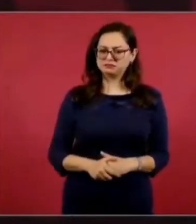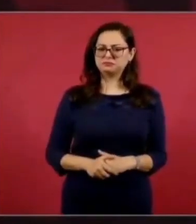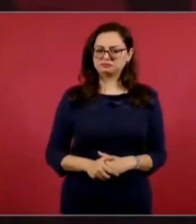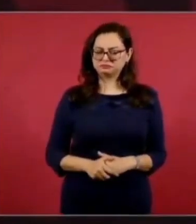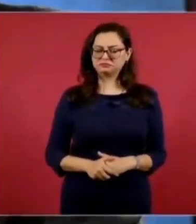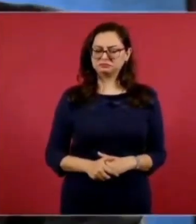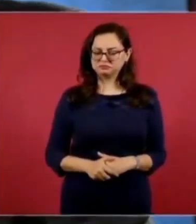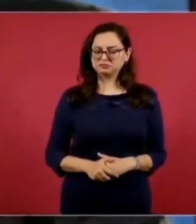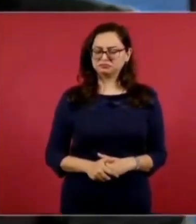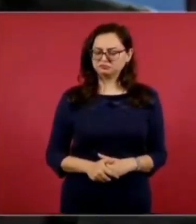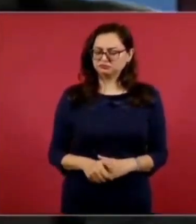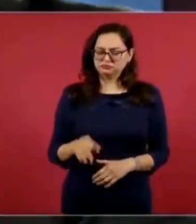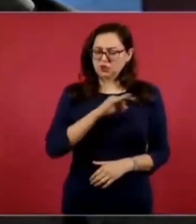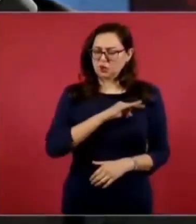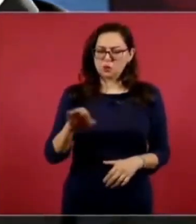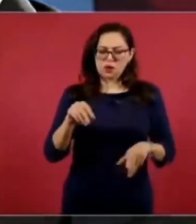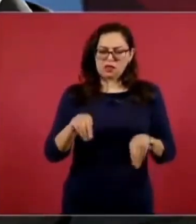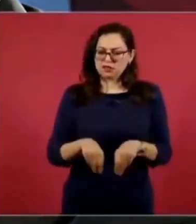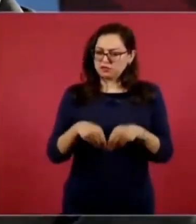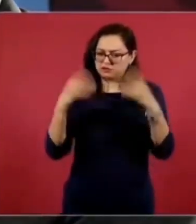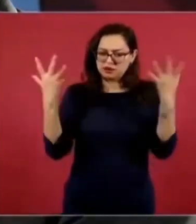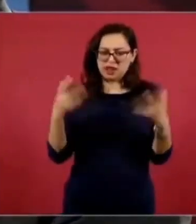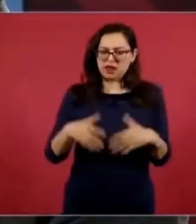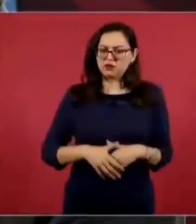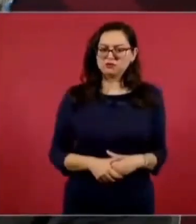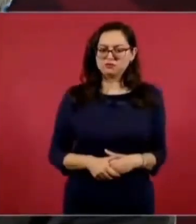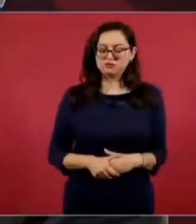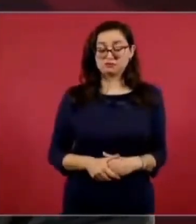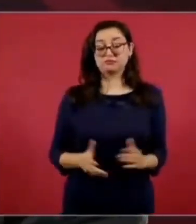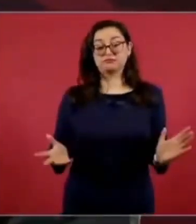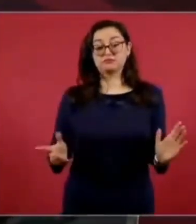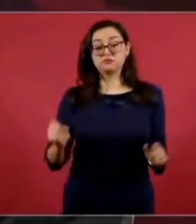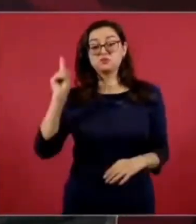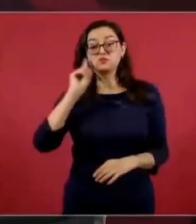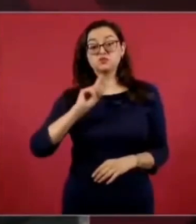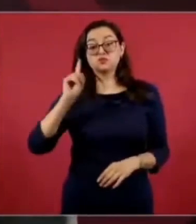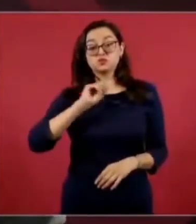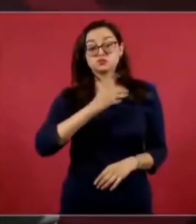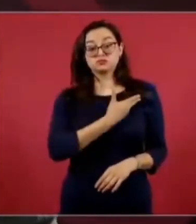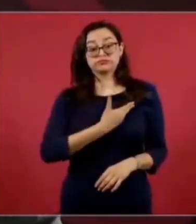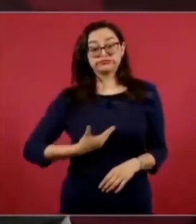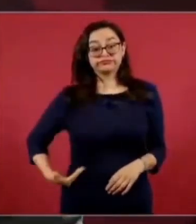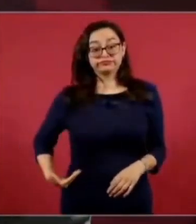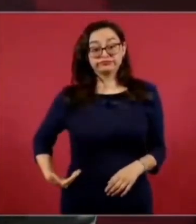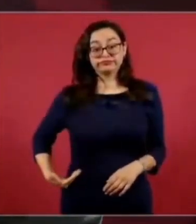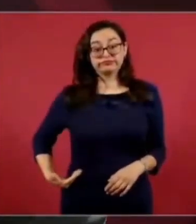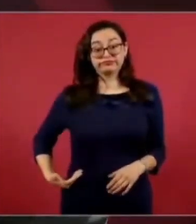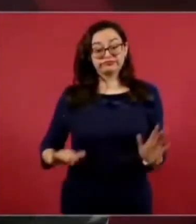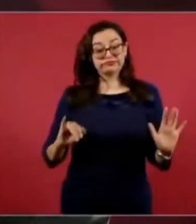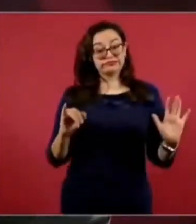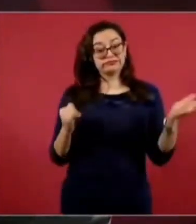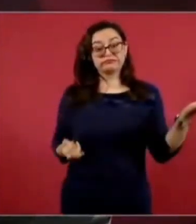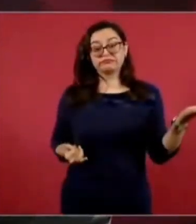Pues eso lo va a decidir la presidenta constitucional.